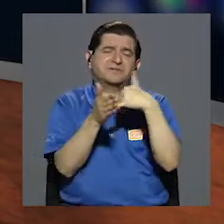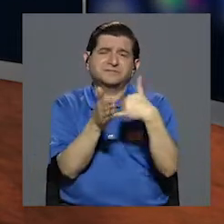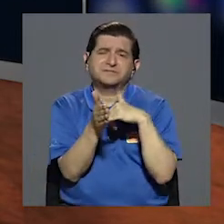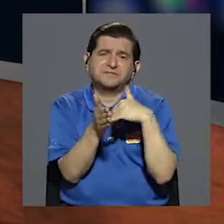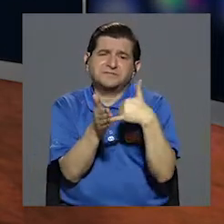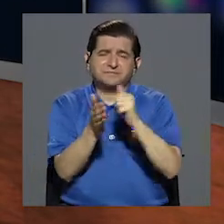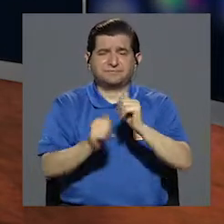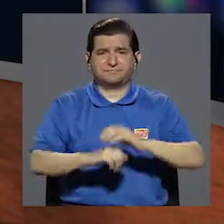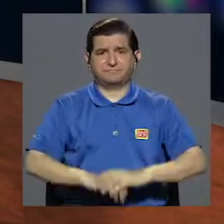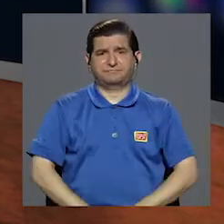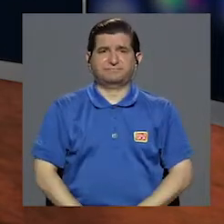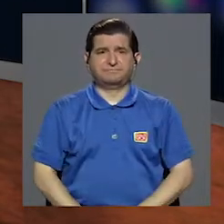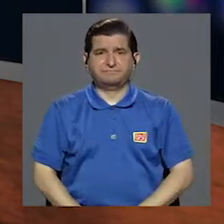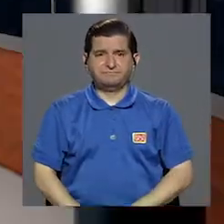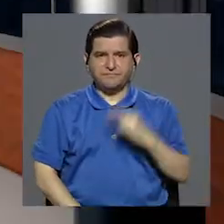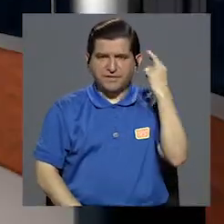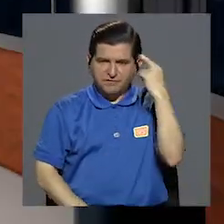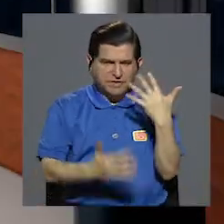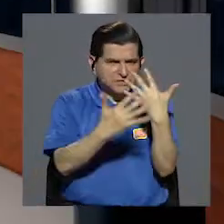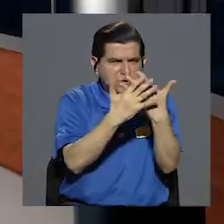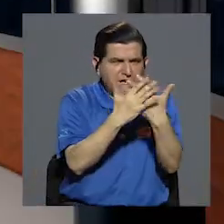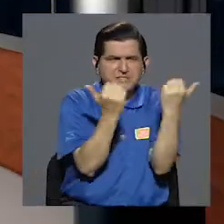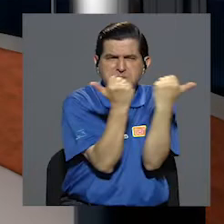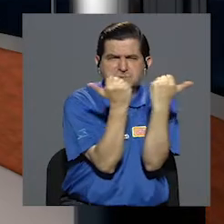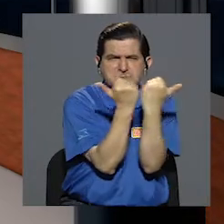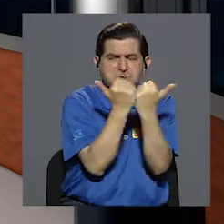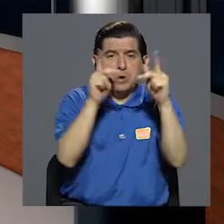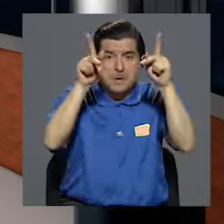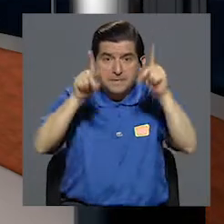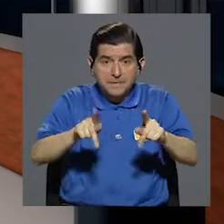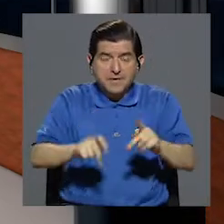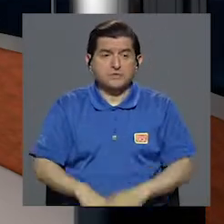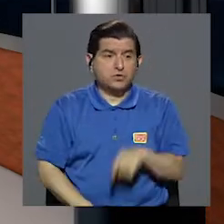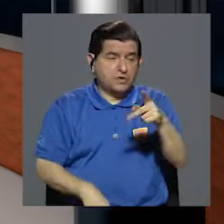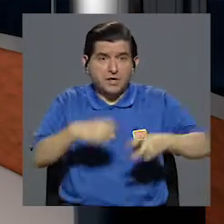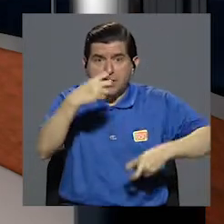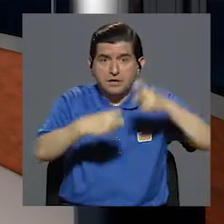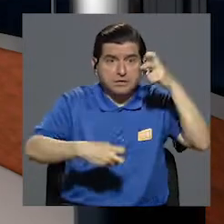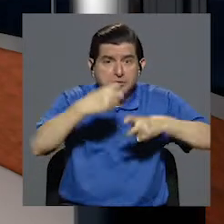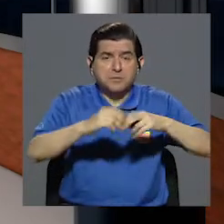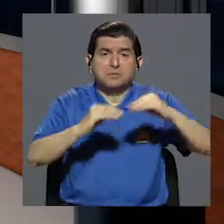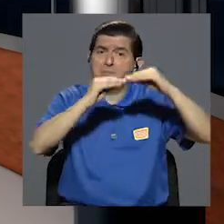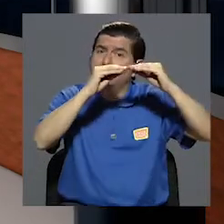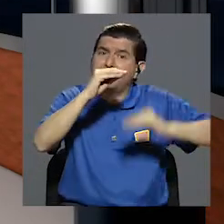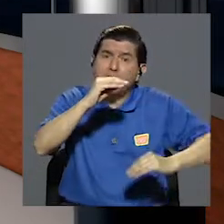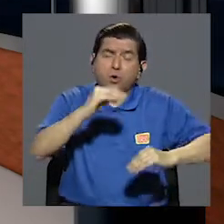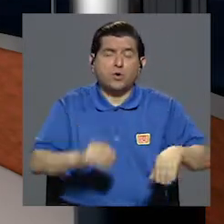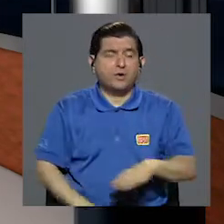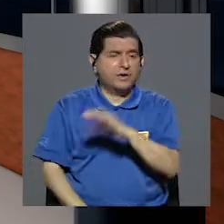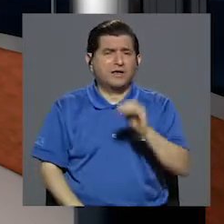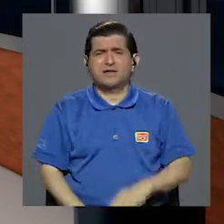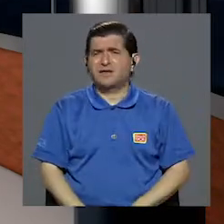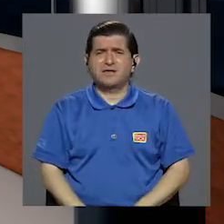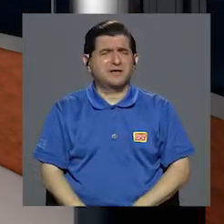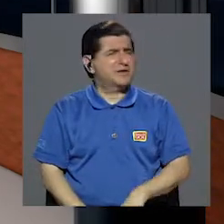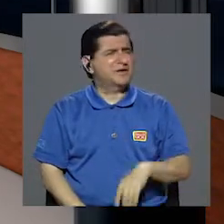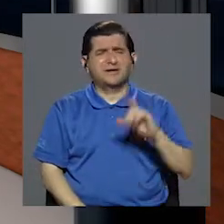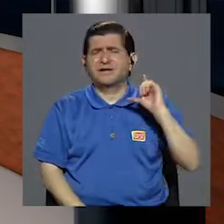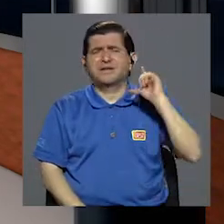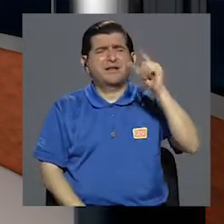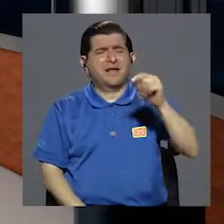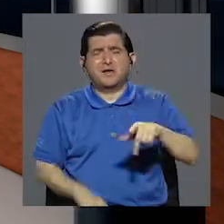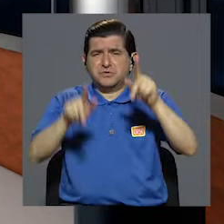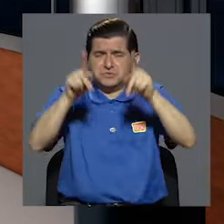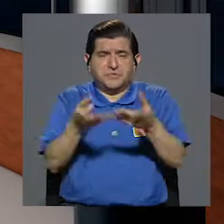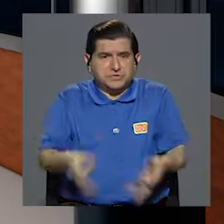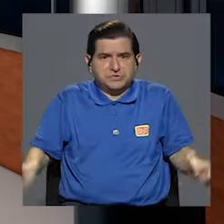poblaciones más vulnerables. Por eso las cárceles están repletas de individuos cuyos delitos han sido menores y están muy lejos de